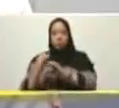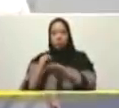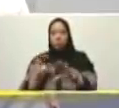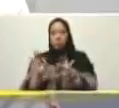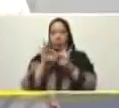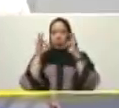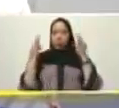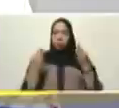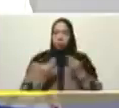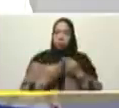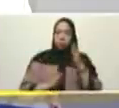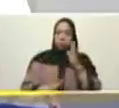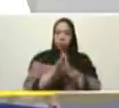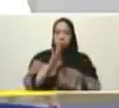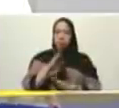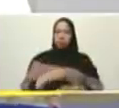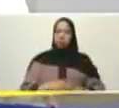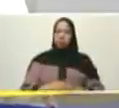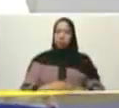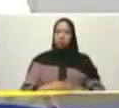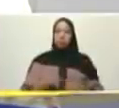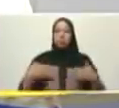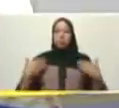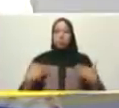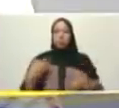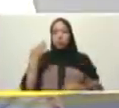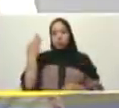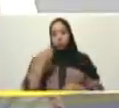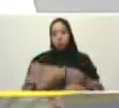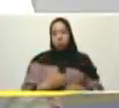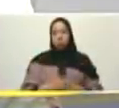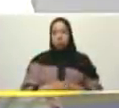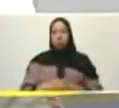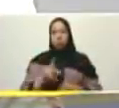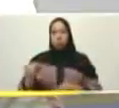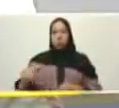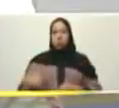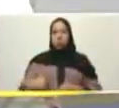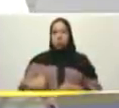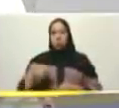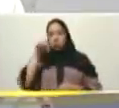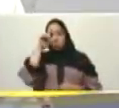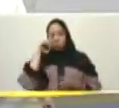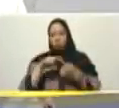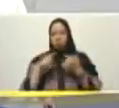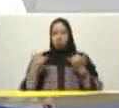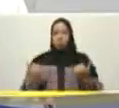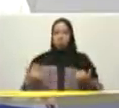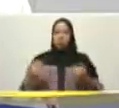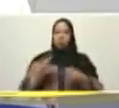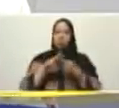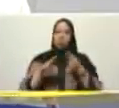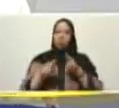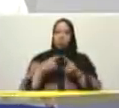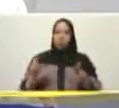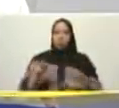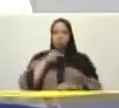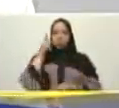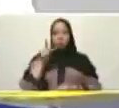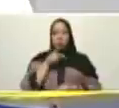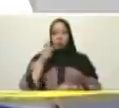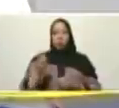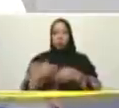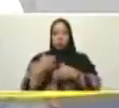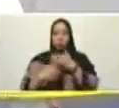familia son capaces de construir por eso estamos seguros mi comandante presidente del cumplimiento de la meta ahora que usted ha logrado la paz política y la prosperidad